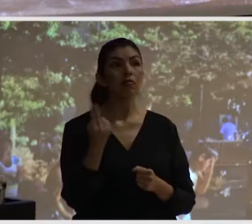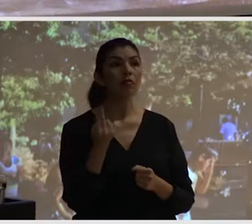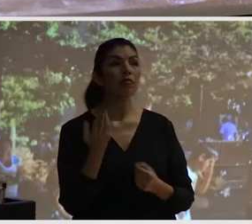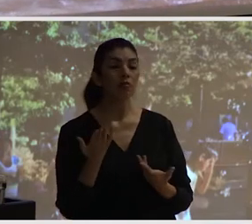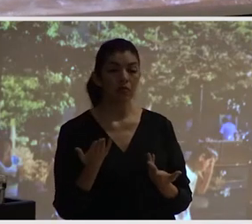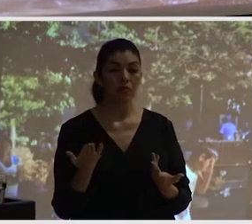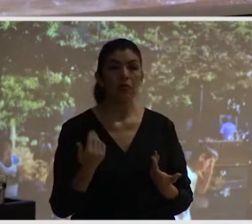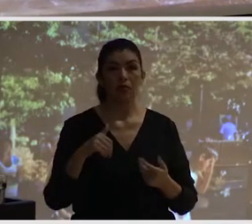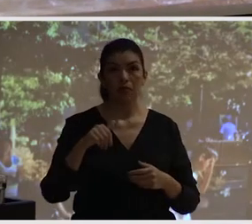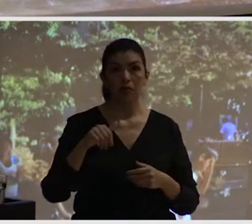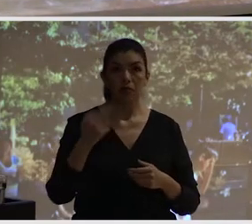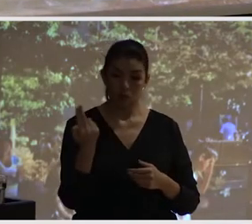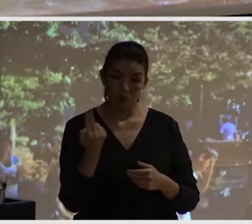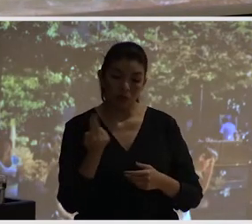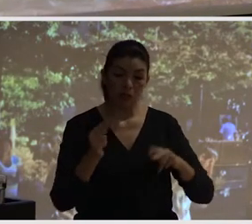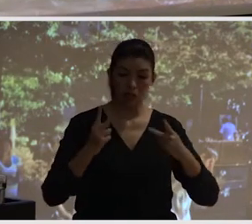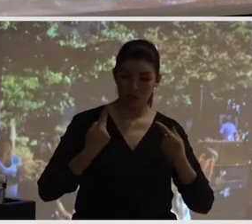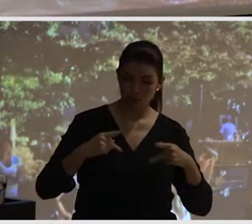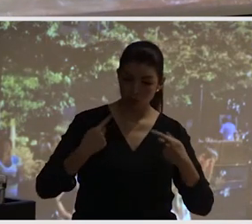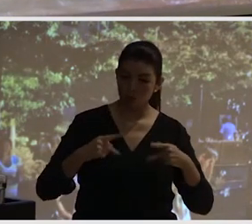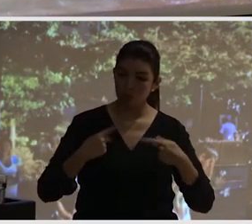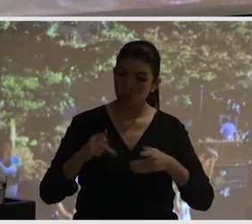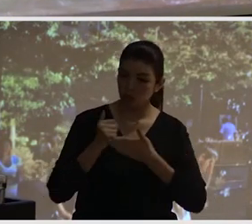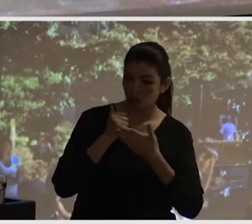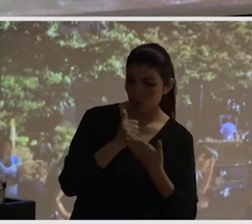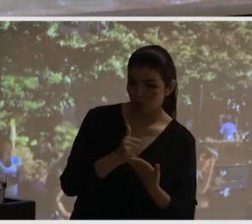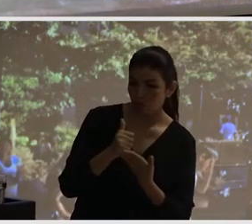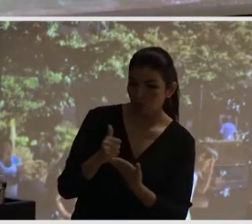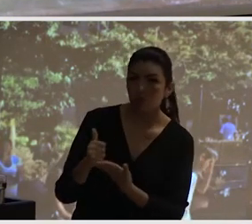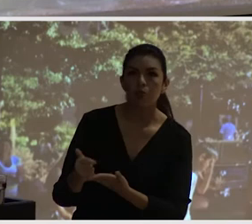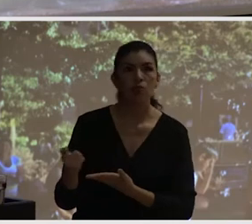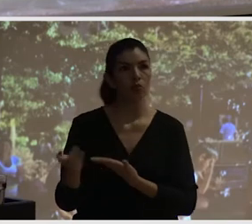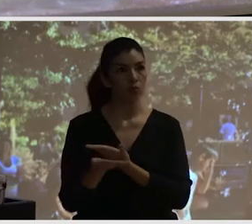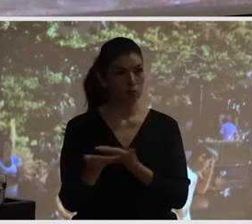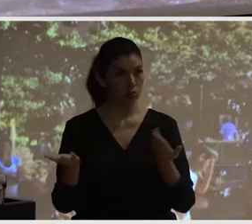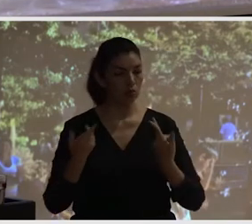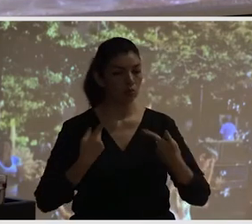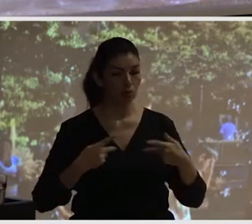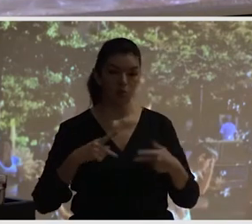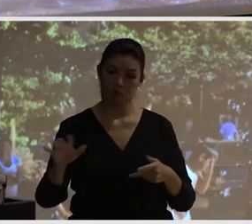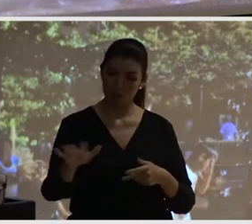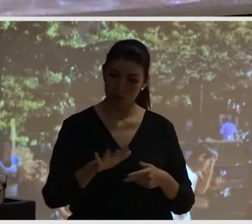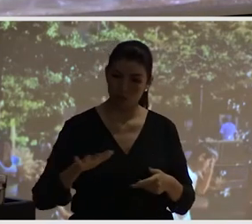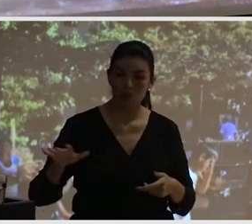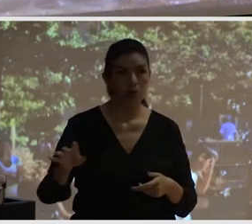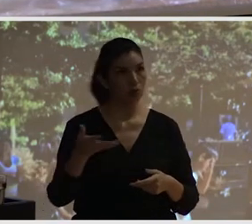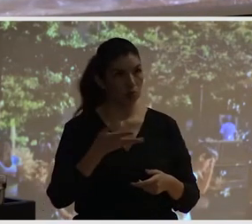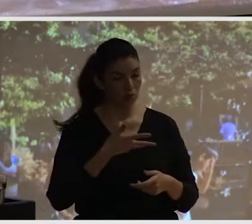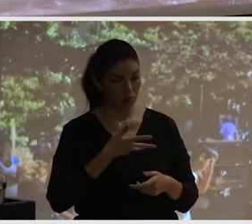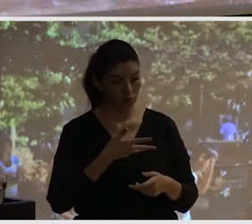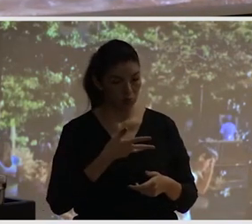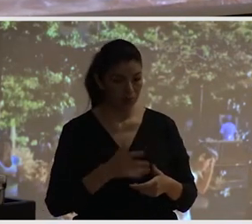Para nosotros todo esto es vida pública, ¿no? La necesidad de usar el espacio, la necesidad de usar ese